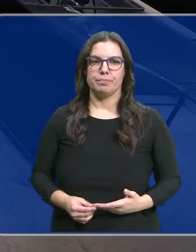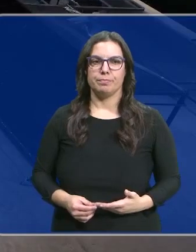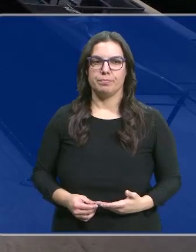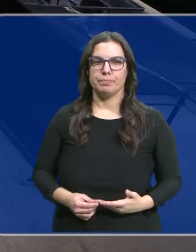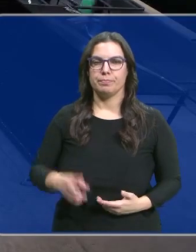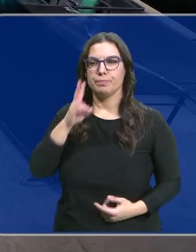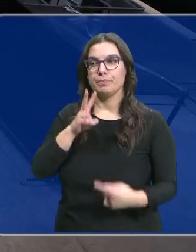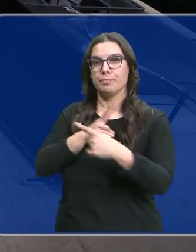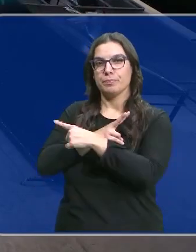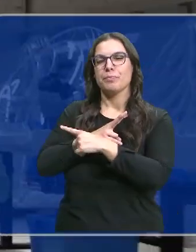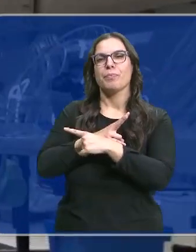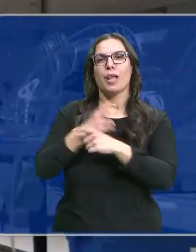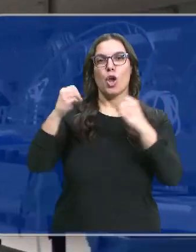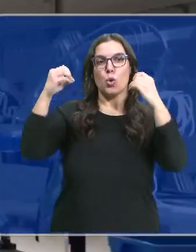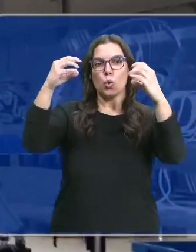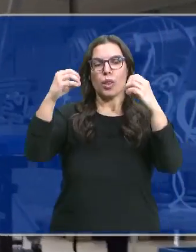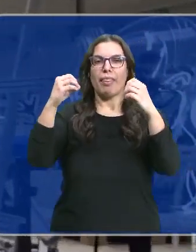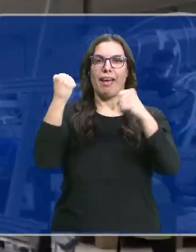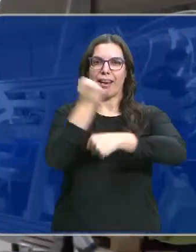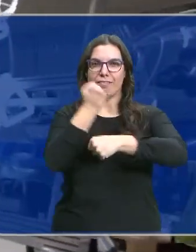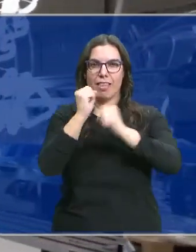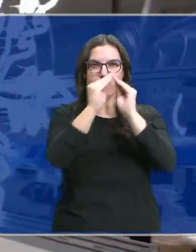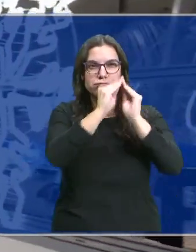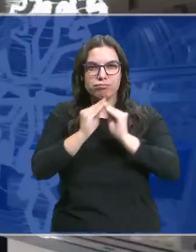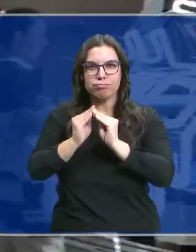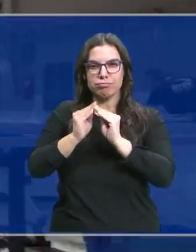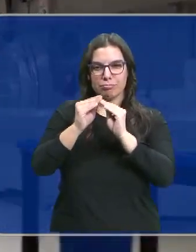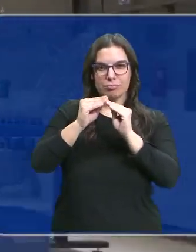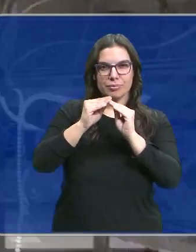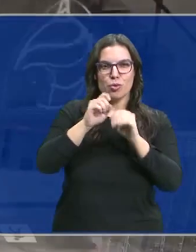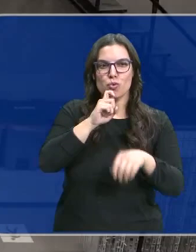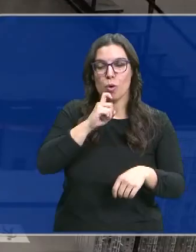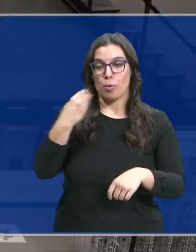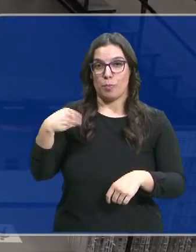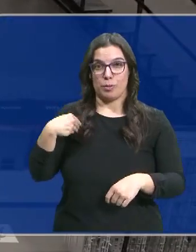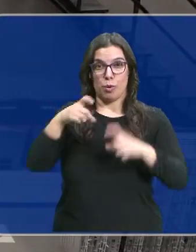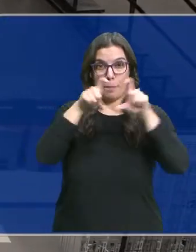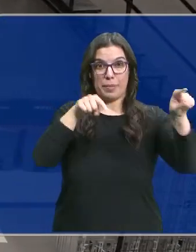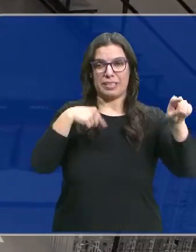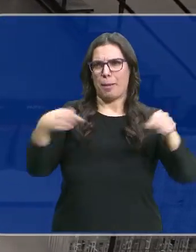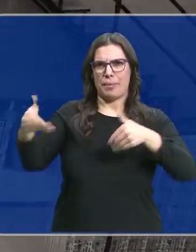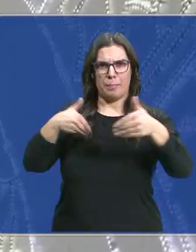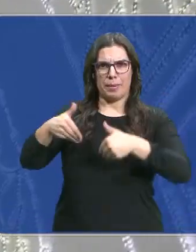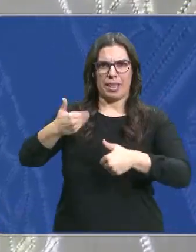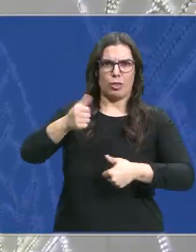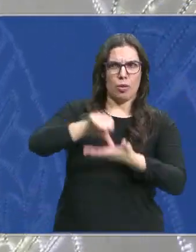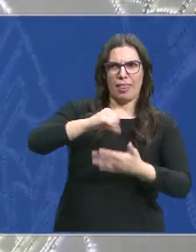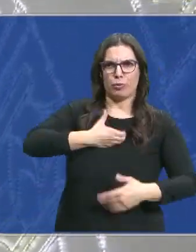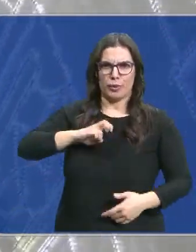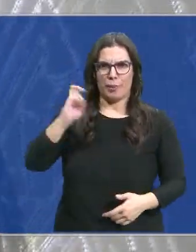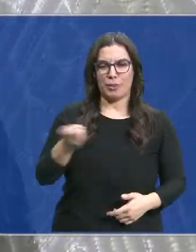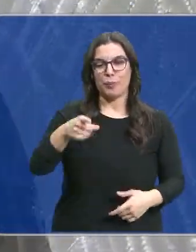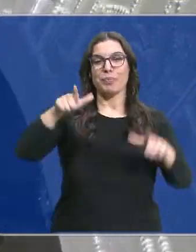Así se esculpen las luces de Navidad, así se materializan los encargos que empresas como esta reciben de ciudades y ayuntamientos. Estas salas de